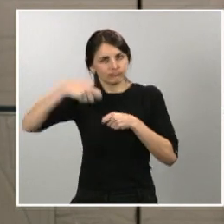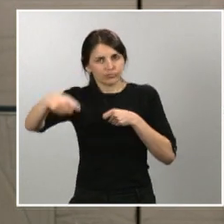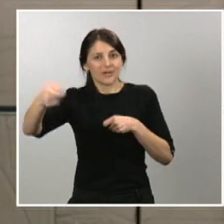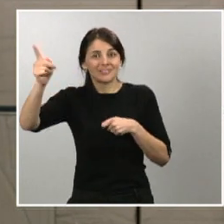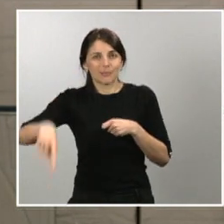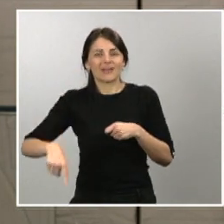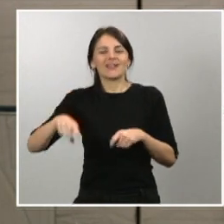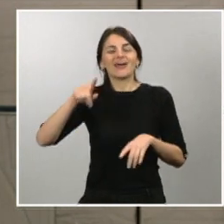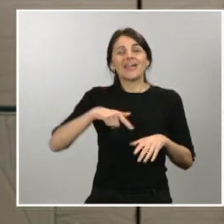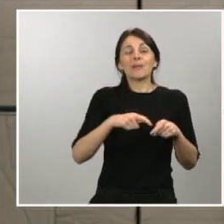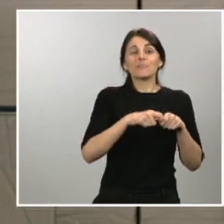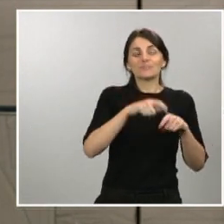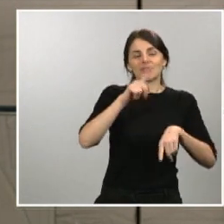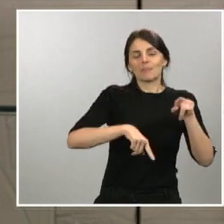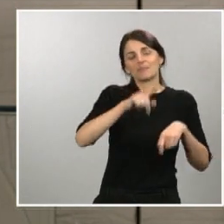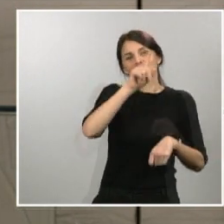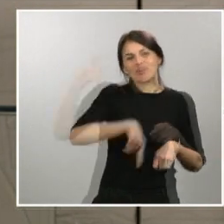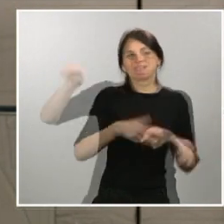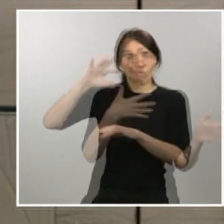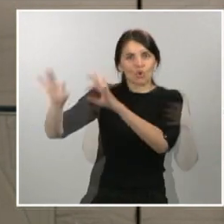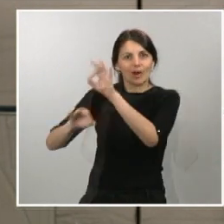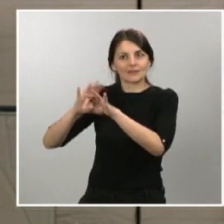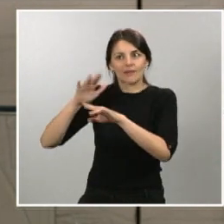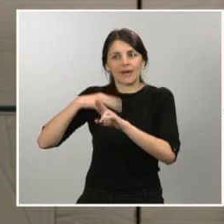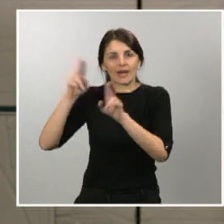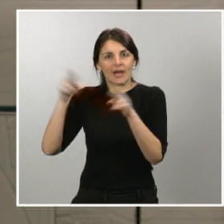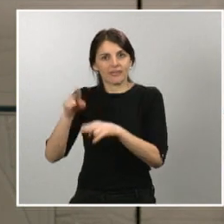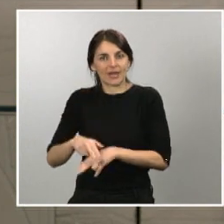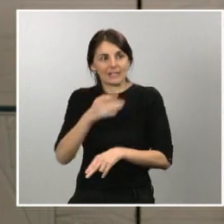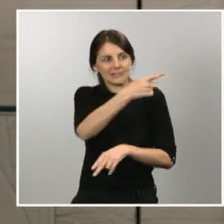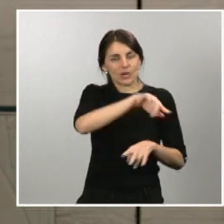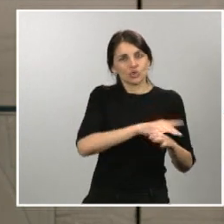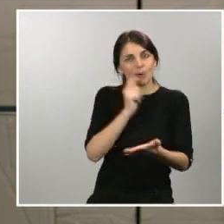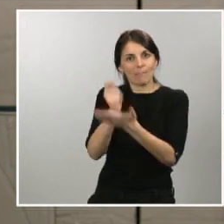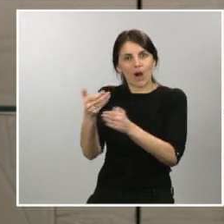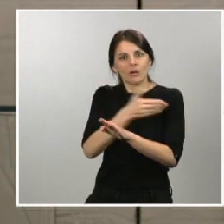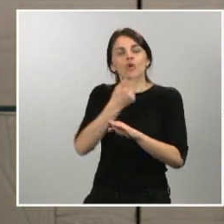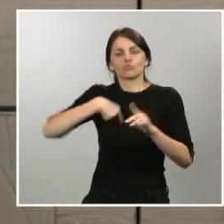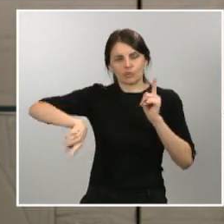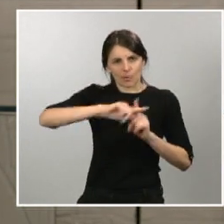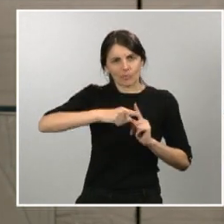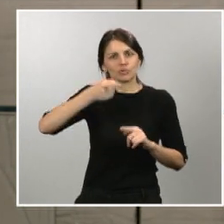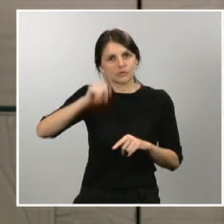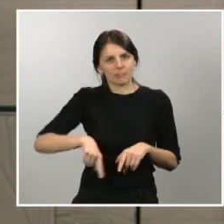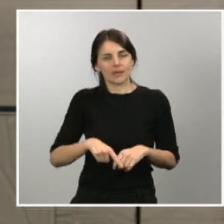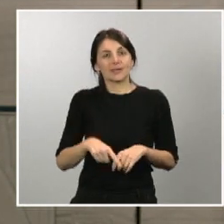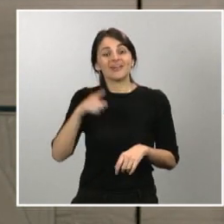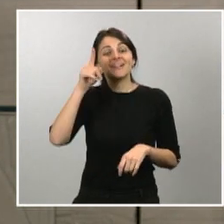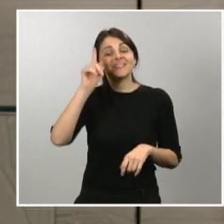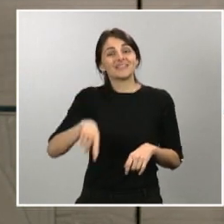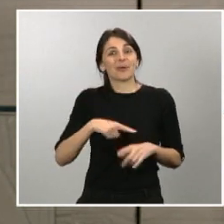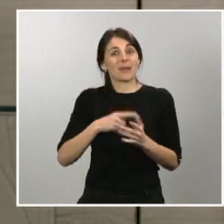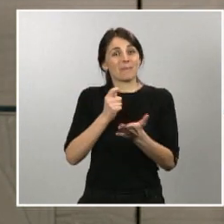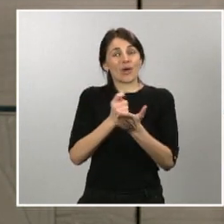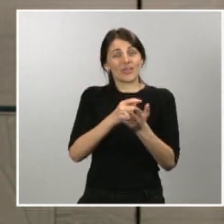en el mes de marzo. Una moratoria sin intereses. Se suspende por un año el pago de intereses y amortizaciones de préstamos de Emprendetur,